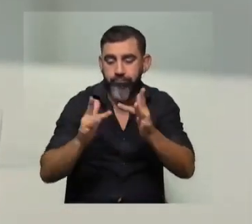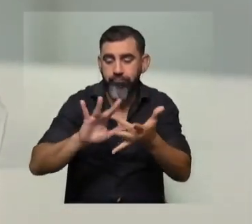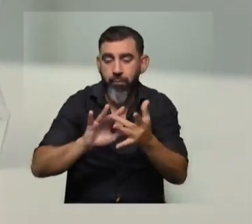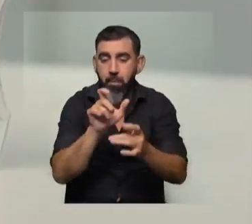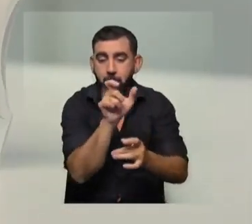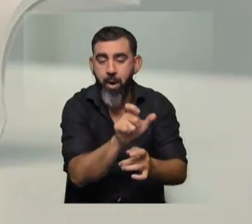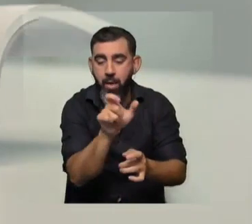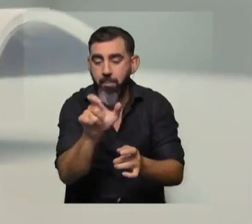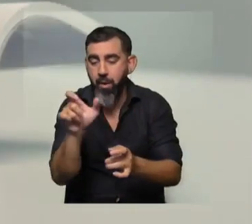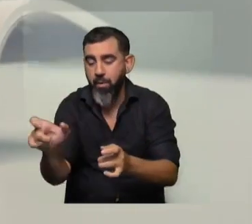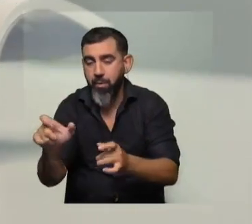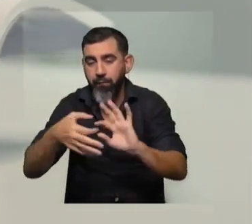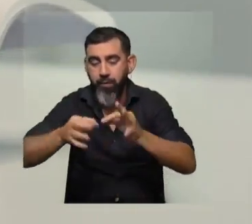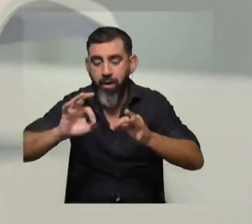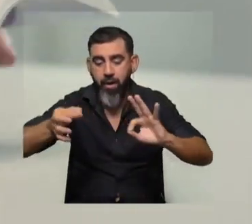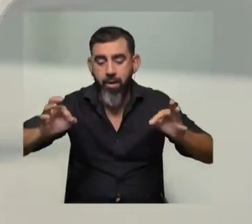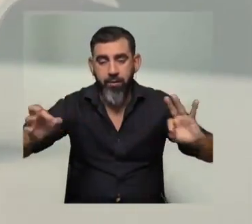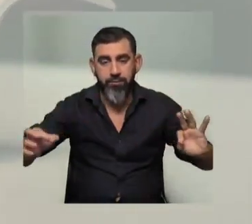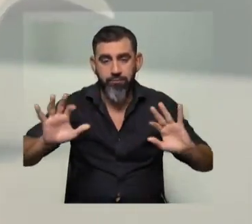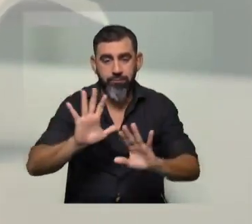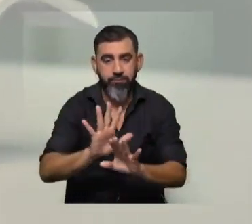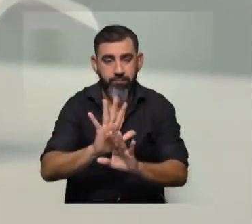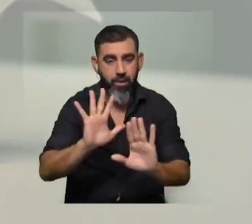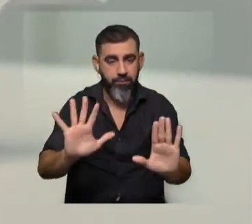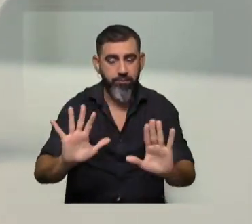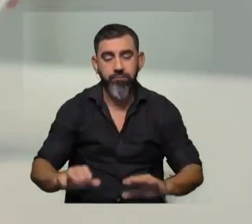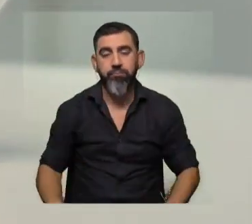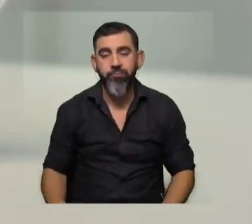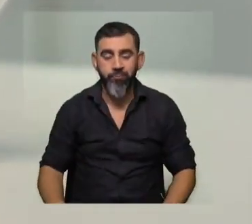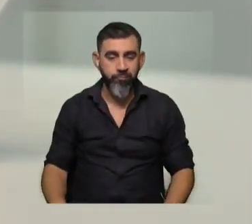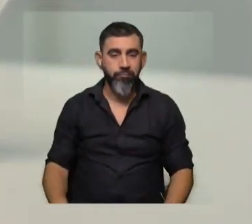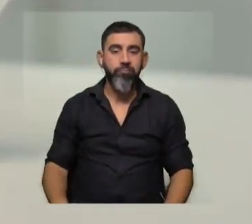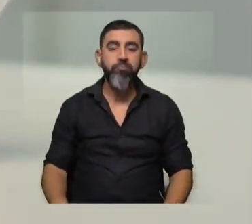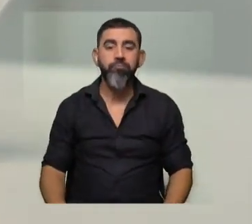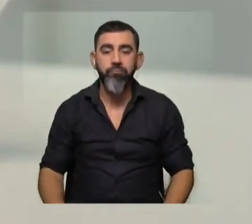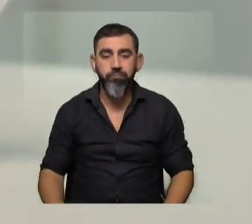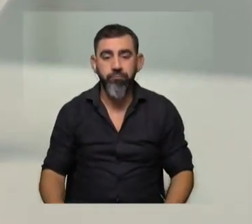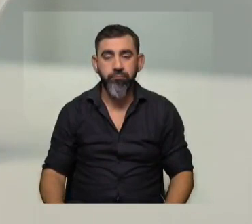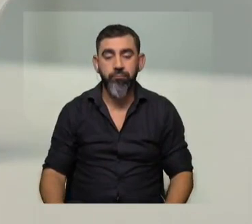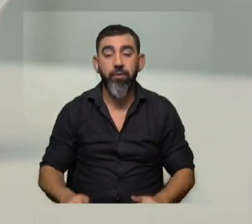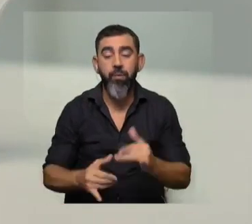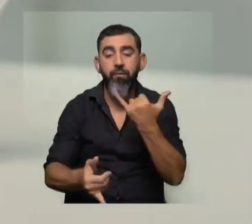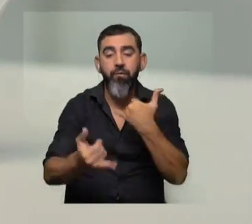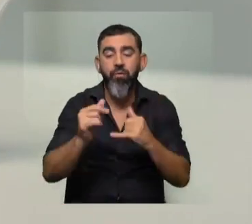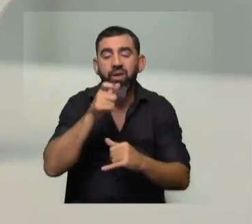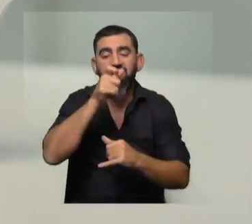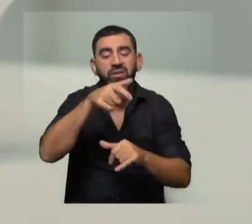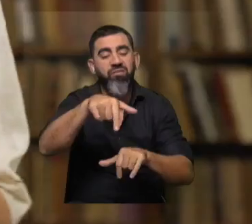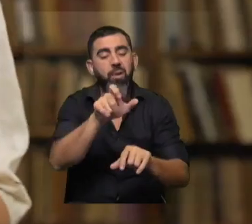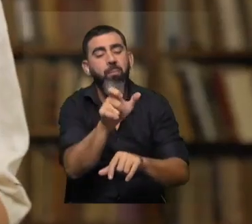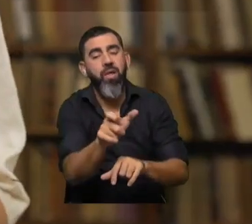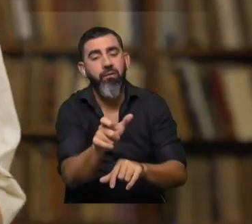entre esta forma visual de las palabras, como entre esta entrada visual y la información semántica, que es a la que queremos llegar